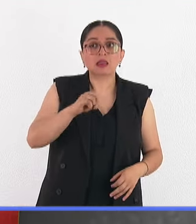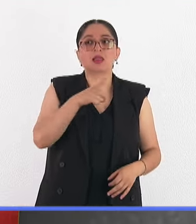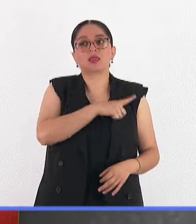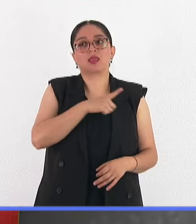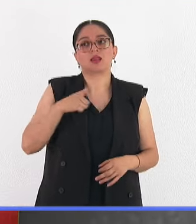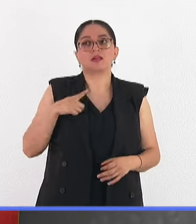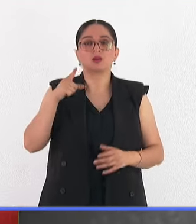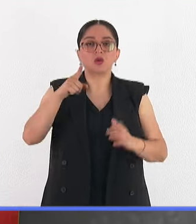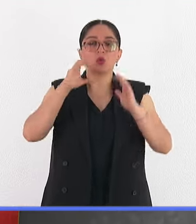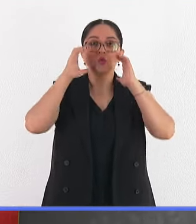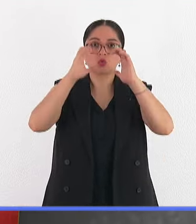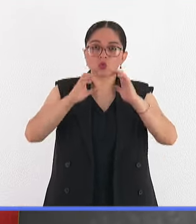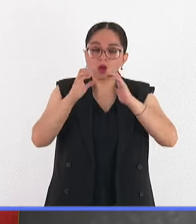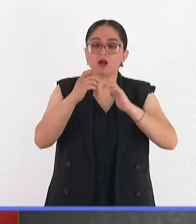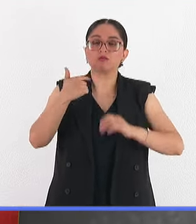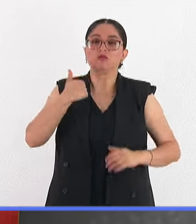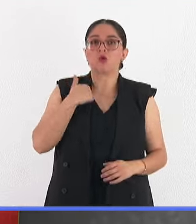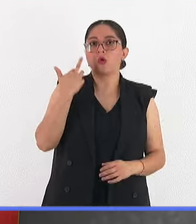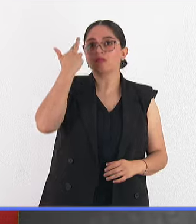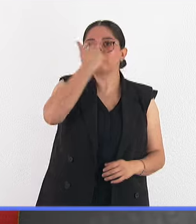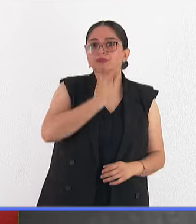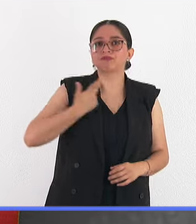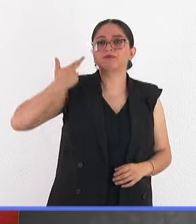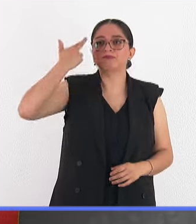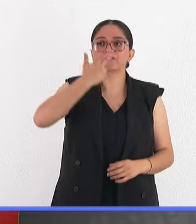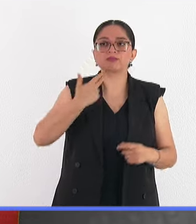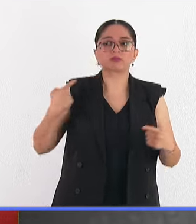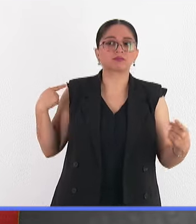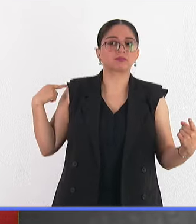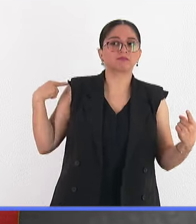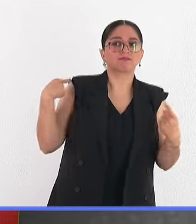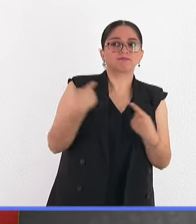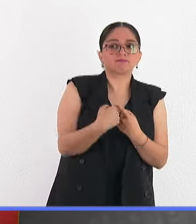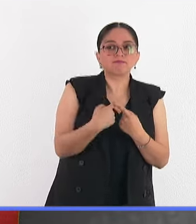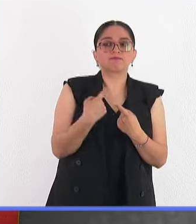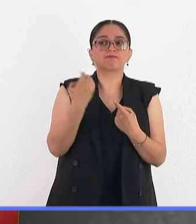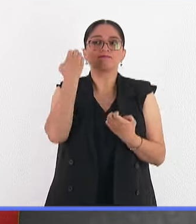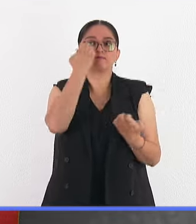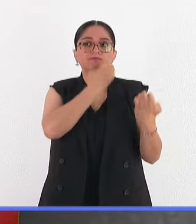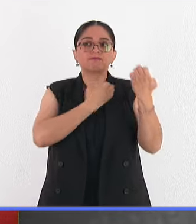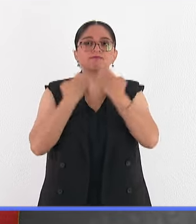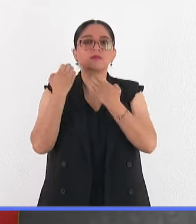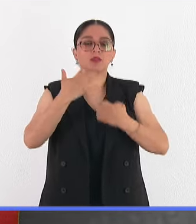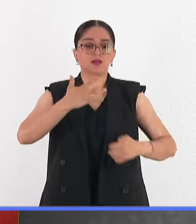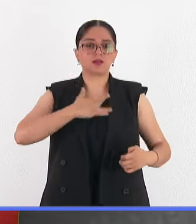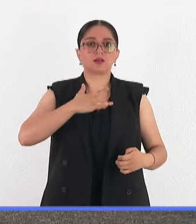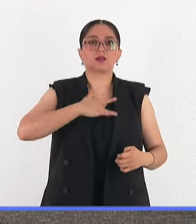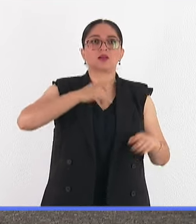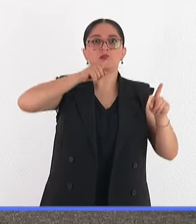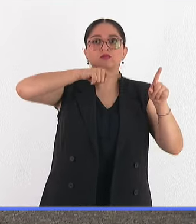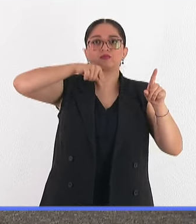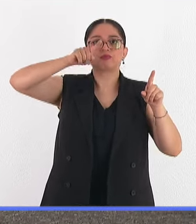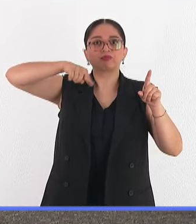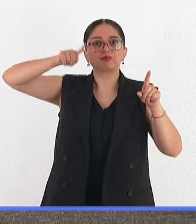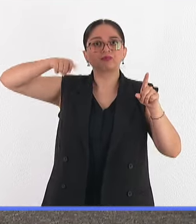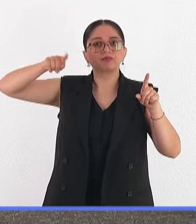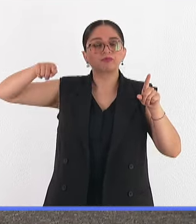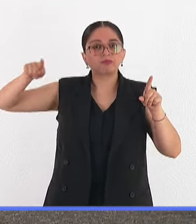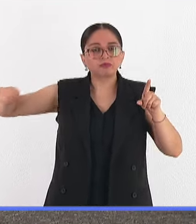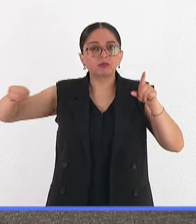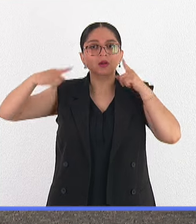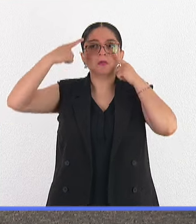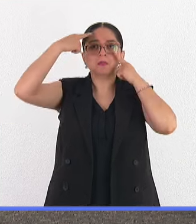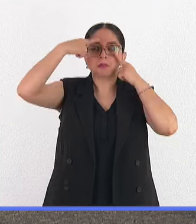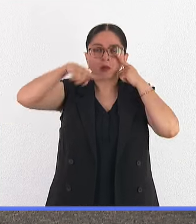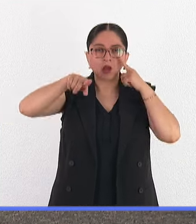que estar revisándote con el tiempo, hacerte análisis, electrocardiogramas, etc. Pues para